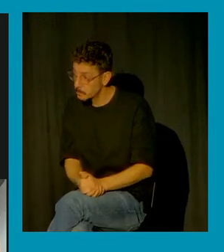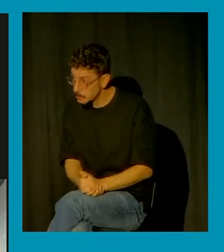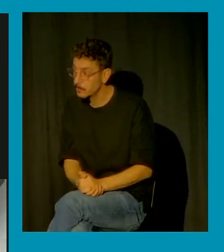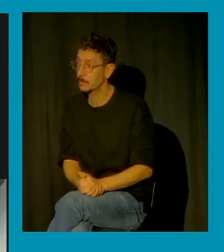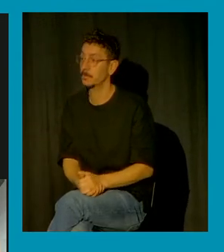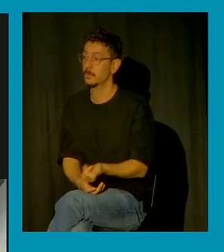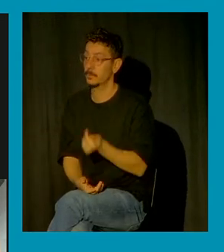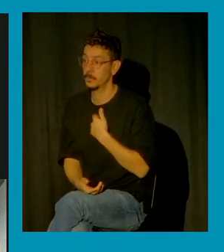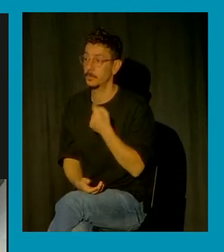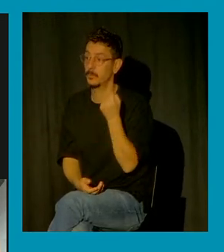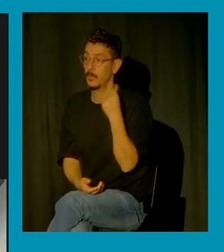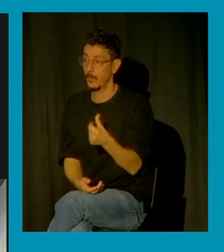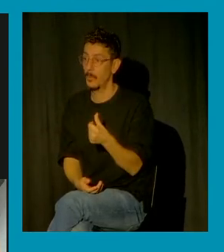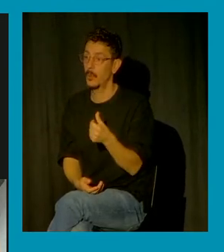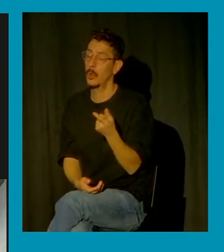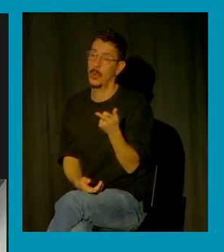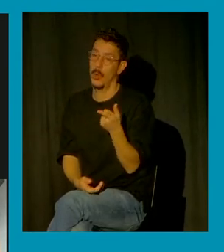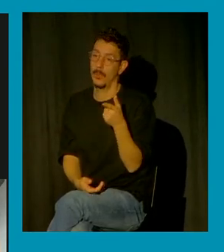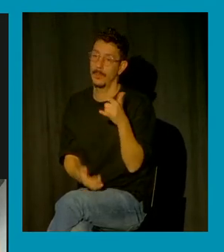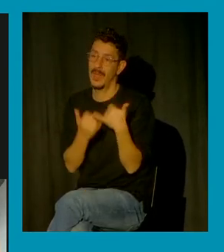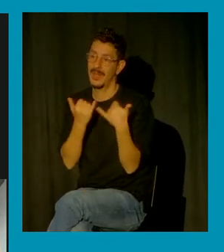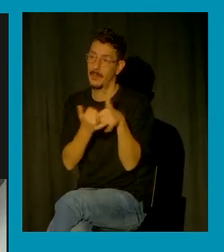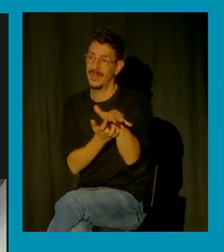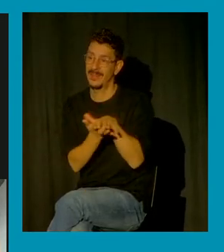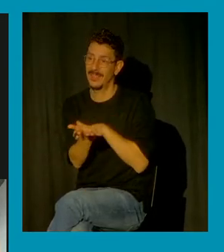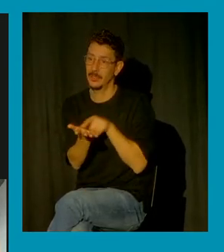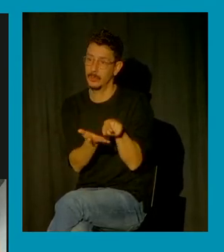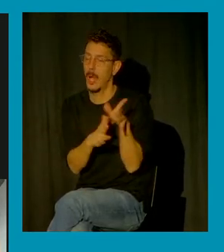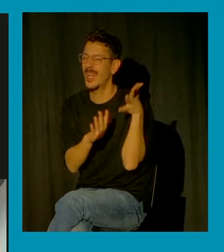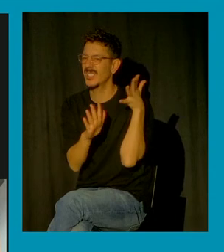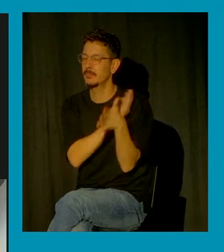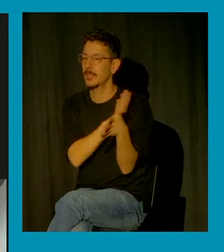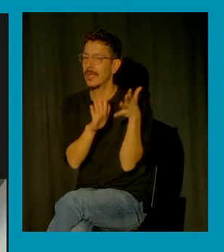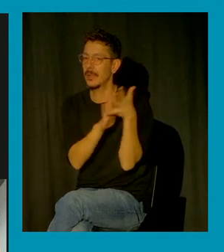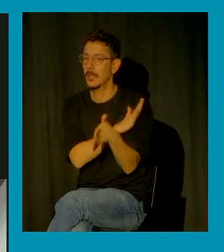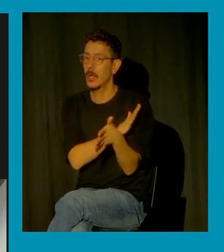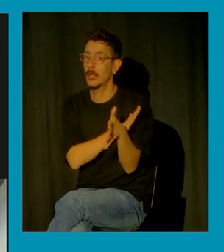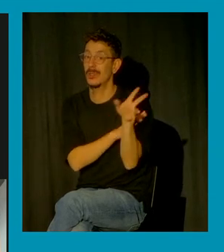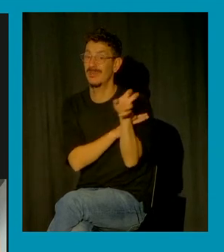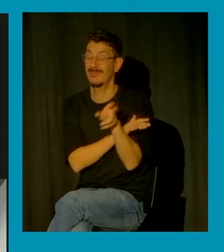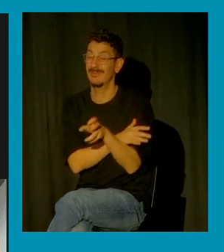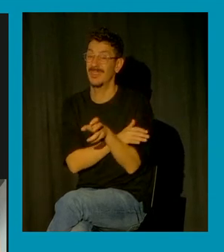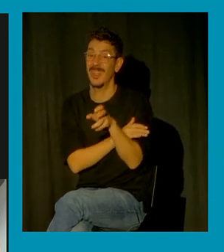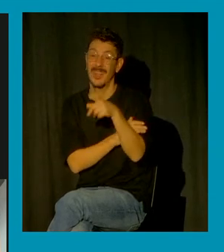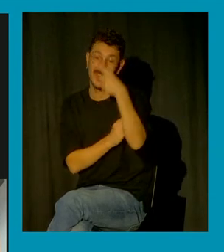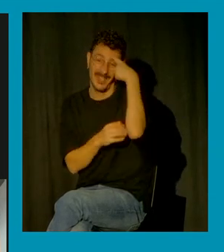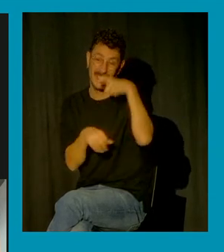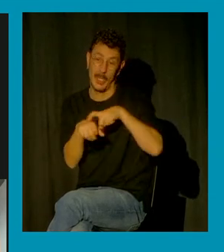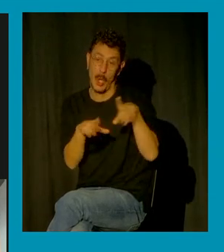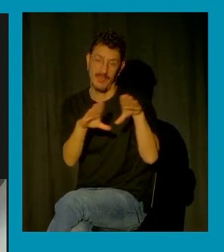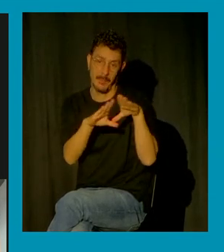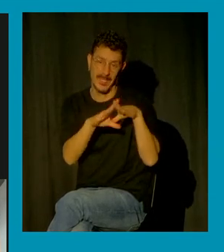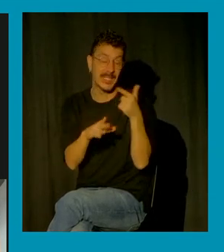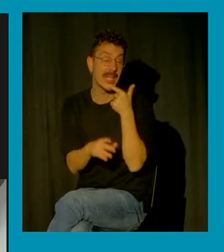a un texto bueno a una explicación que dio una psicóloga feminista Noelia Landete que decía